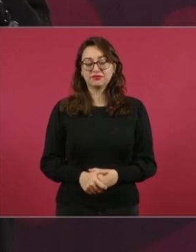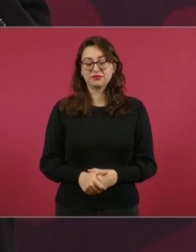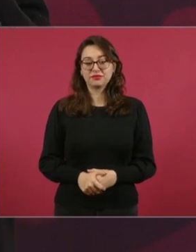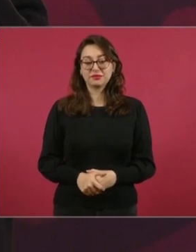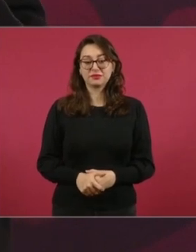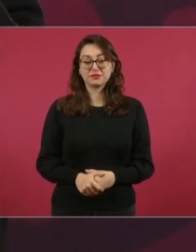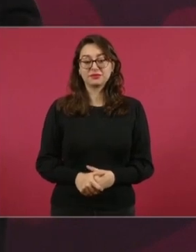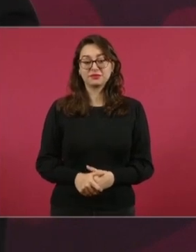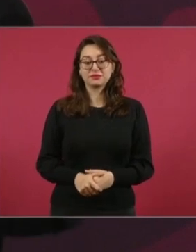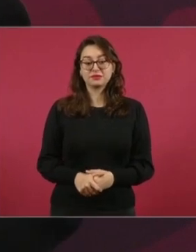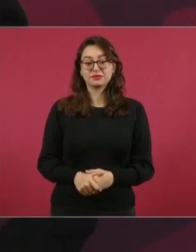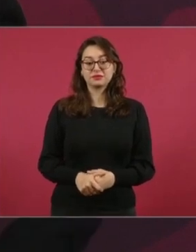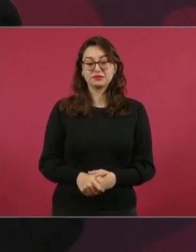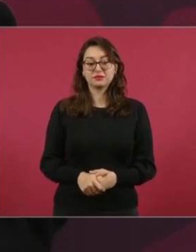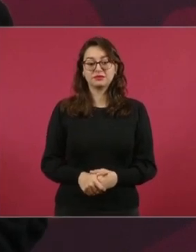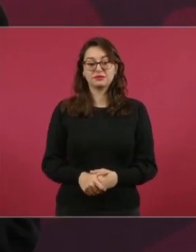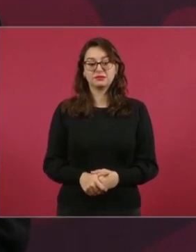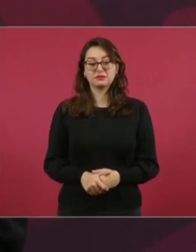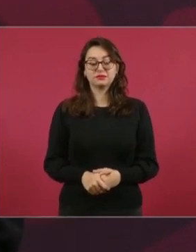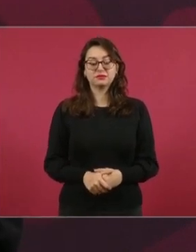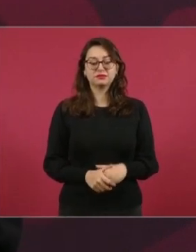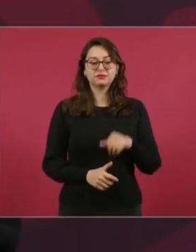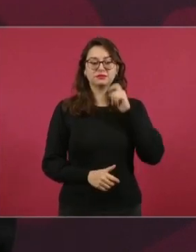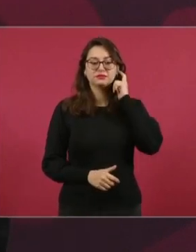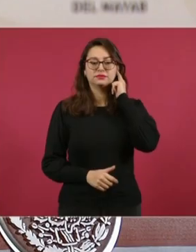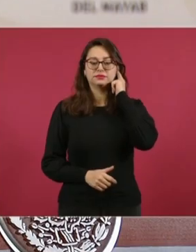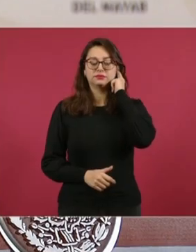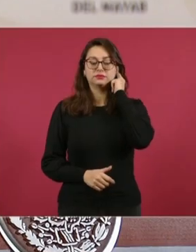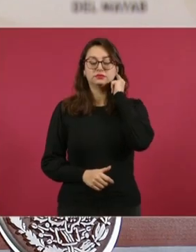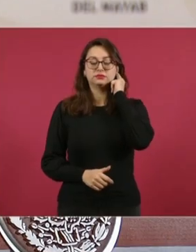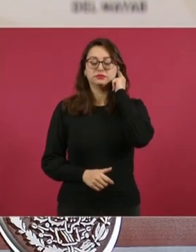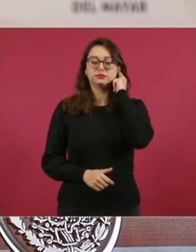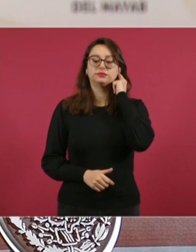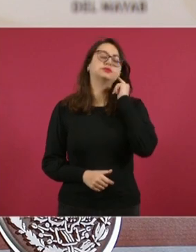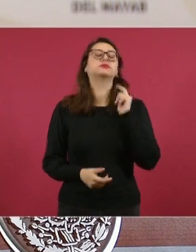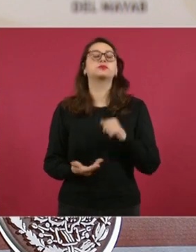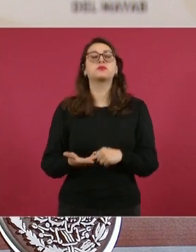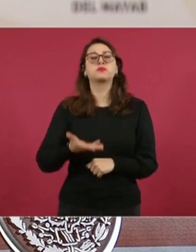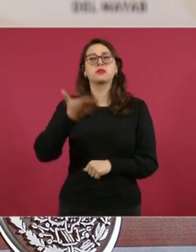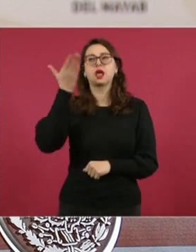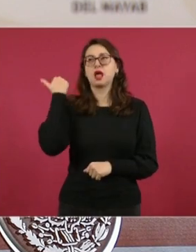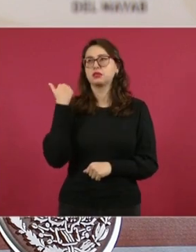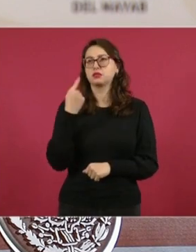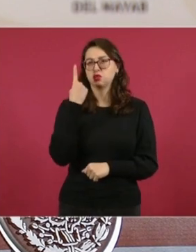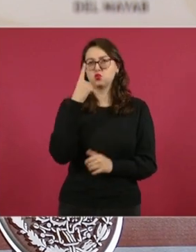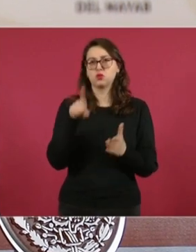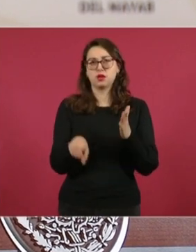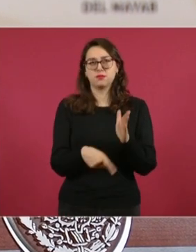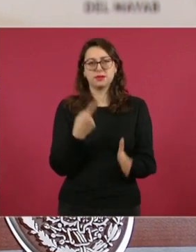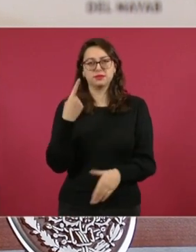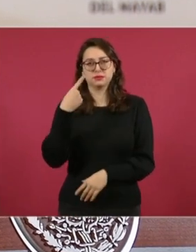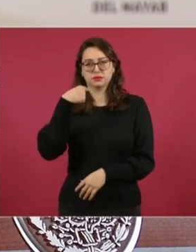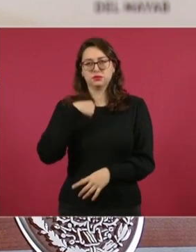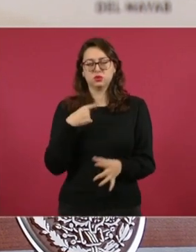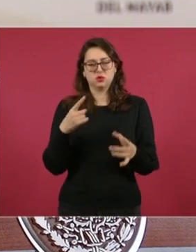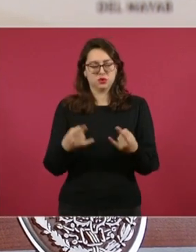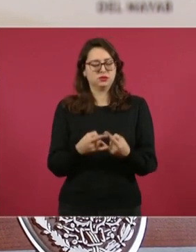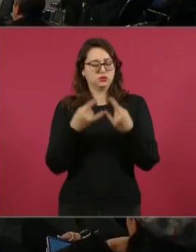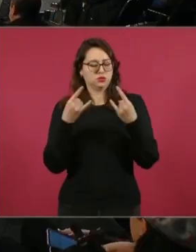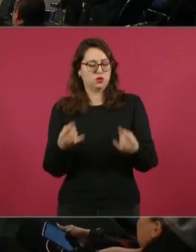Una vez, yo creo que ya lo platiqué aquí, pero es muy